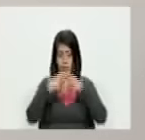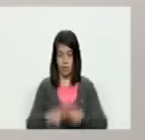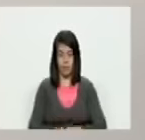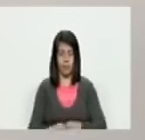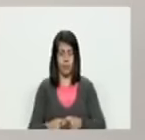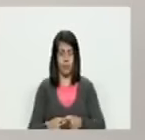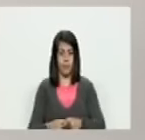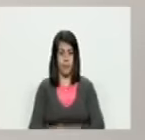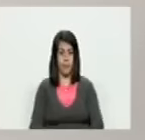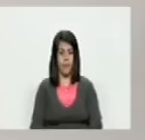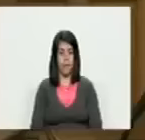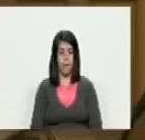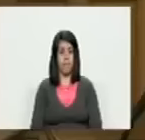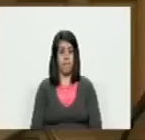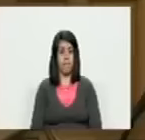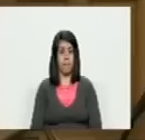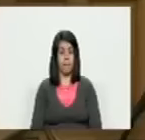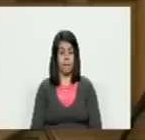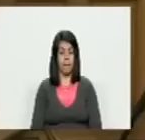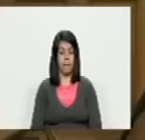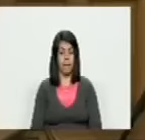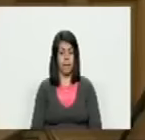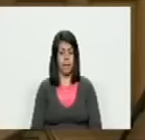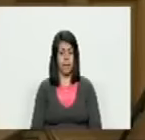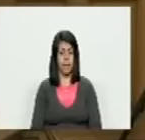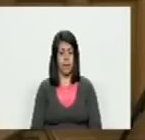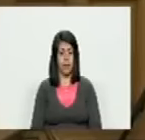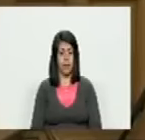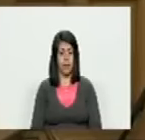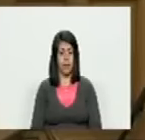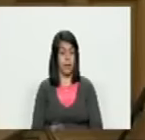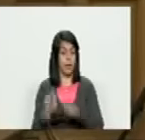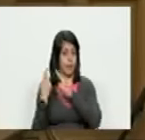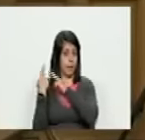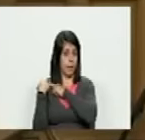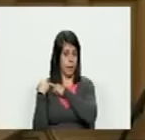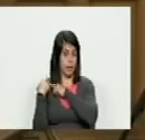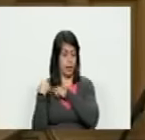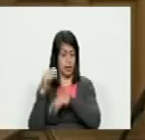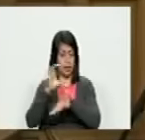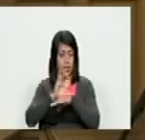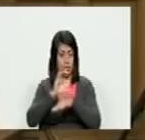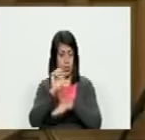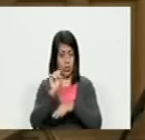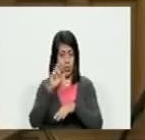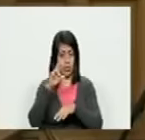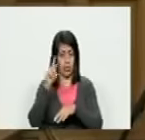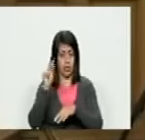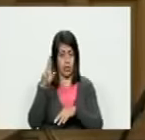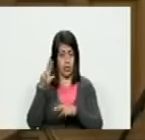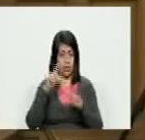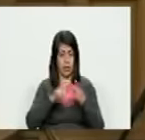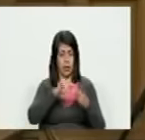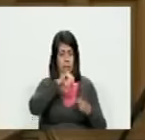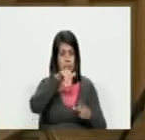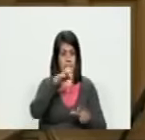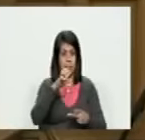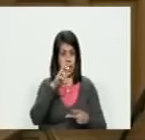estaba la representante del centro carter Jennifer McCoy